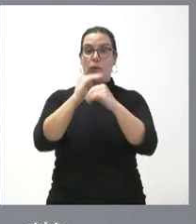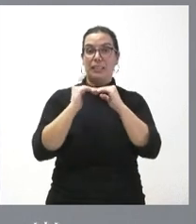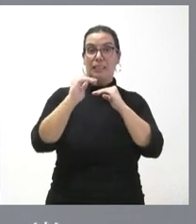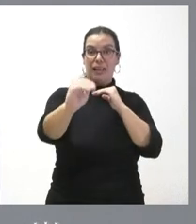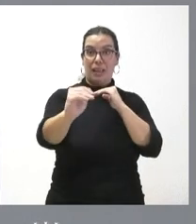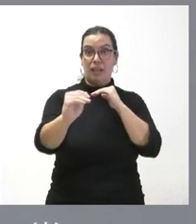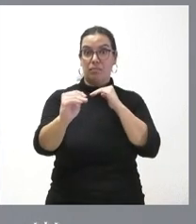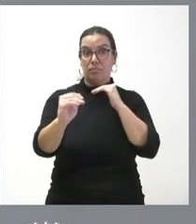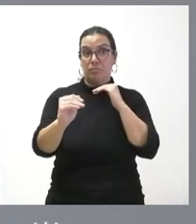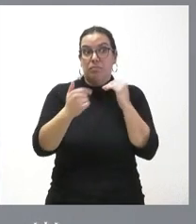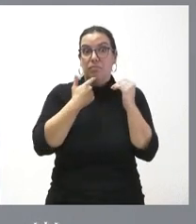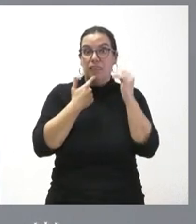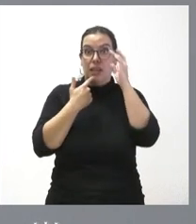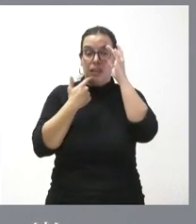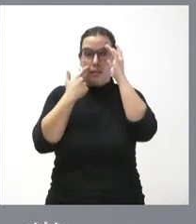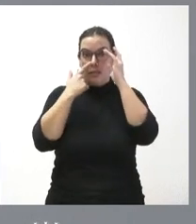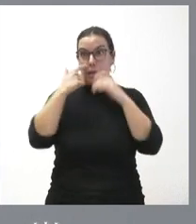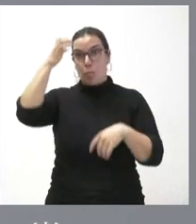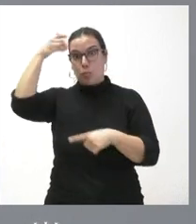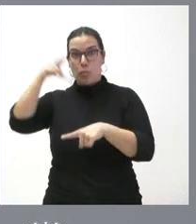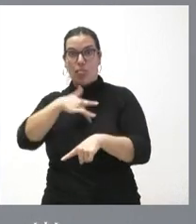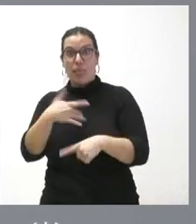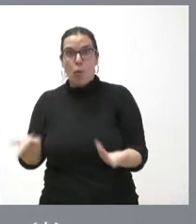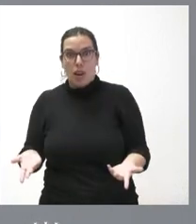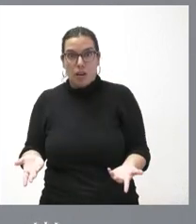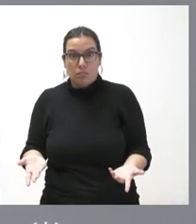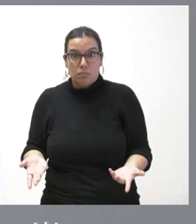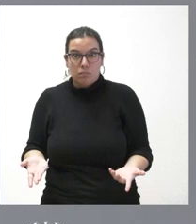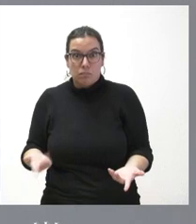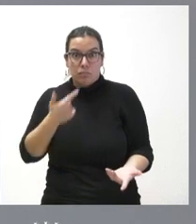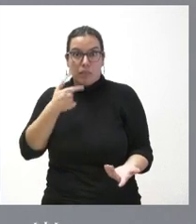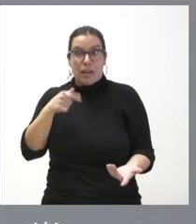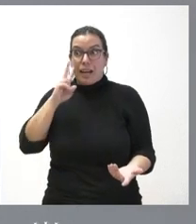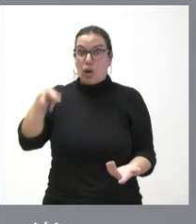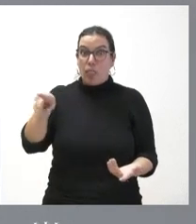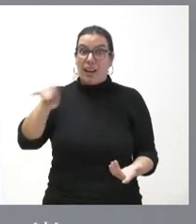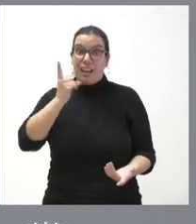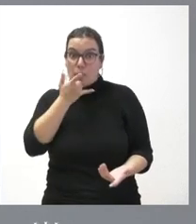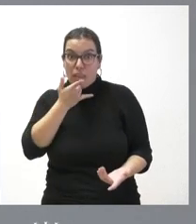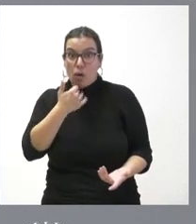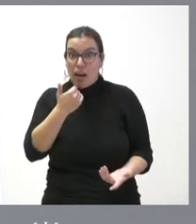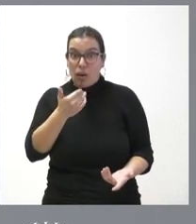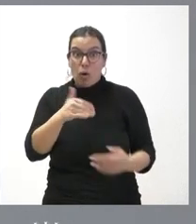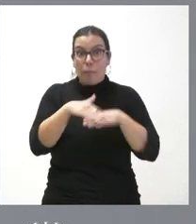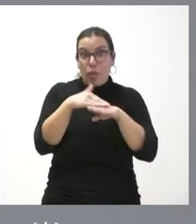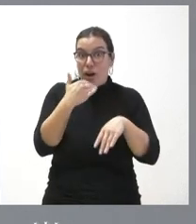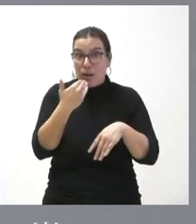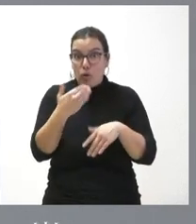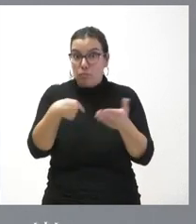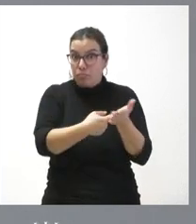fíjense que decía ¿qué ha cedido Puigdemont? Es que algunos decían aquí reconocerá que se equivocó pedirá perdón